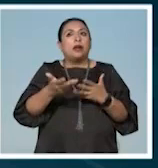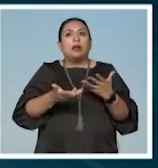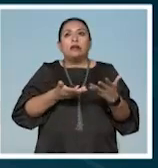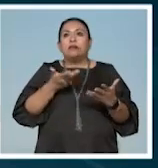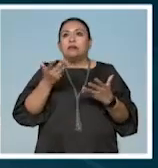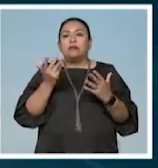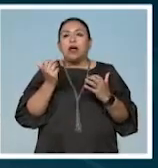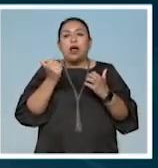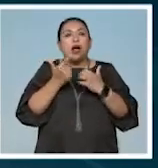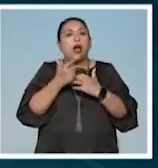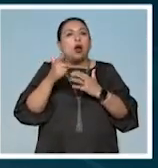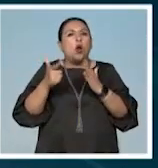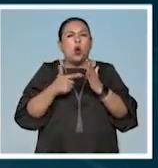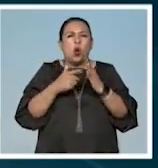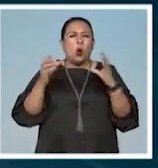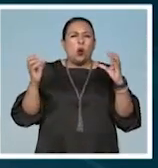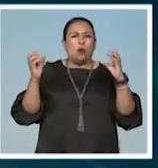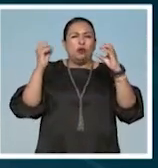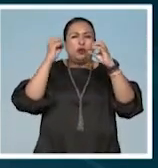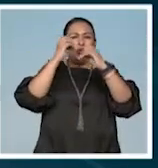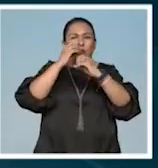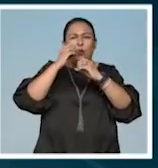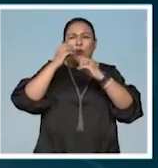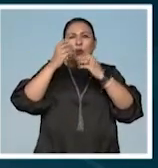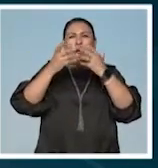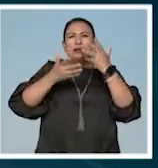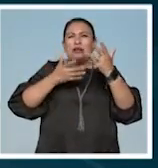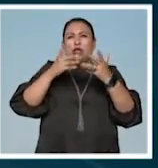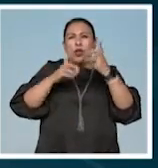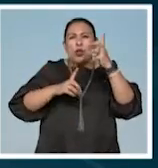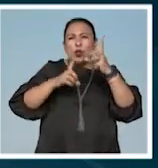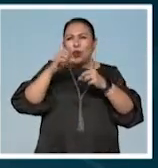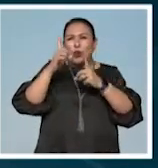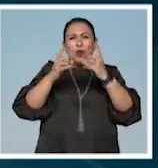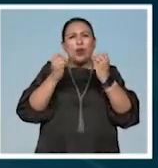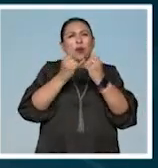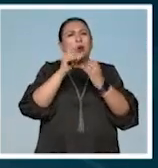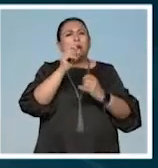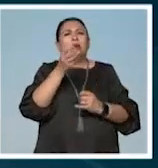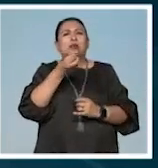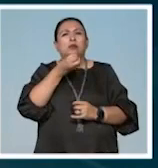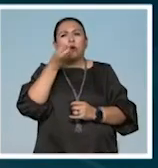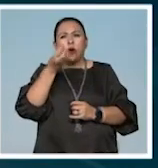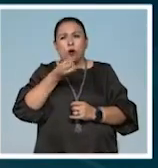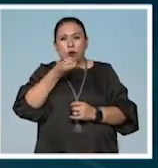una zona oscura, una tiniebla, un misterio, como es la oración.